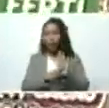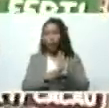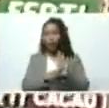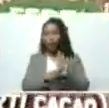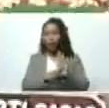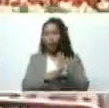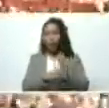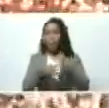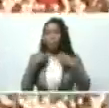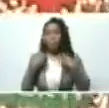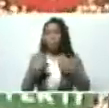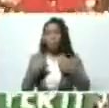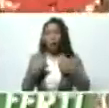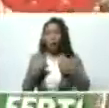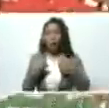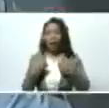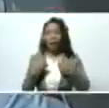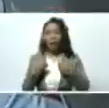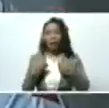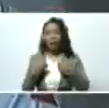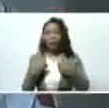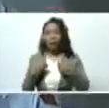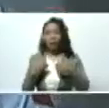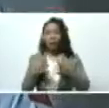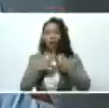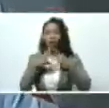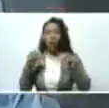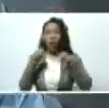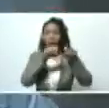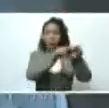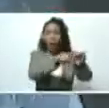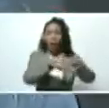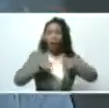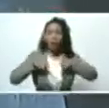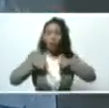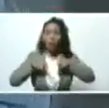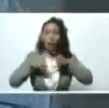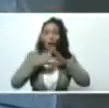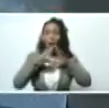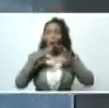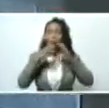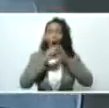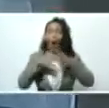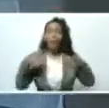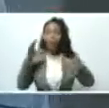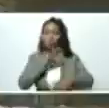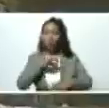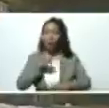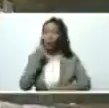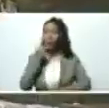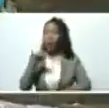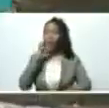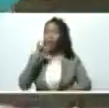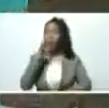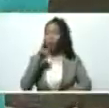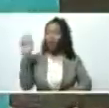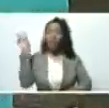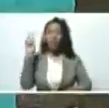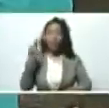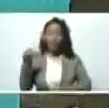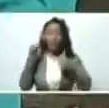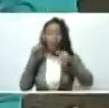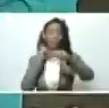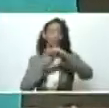para toda la agricultura para todos los campos venezolanos buenas noticias para Venezuela en